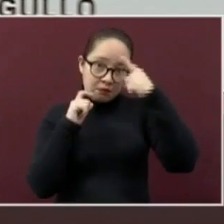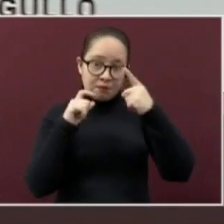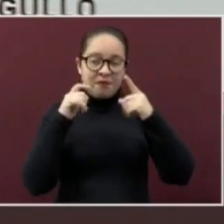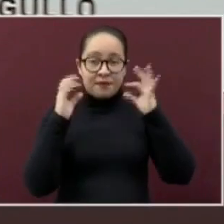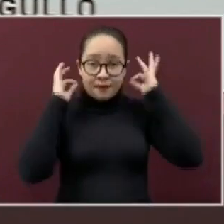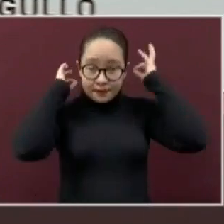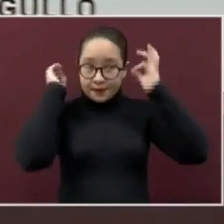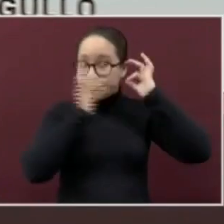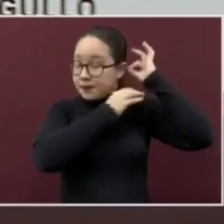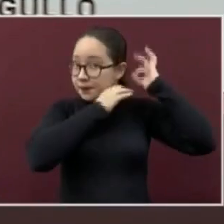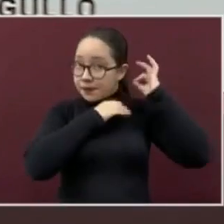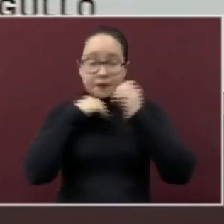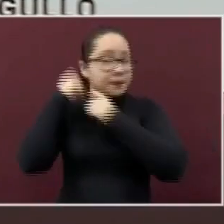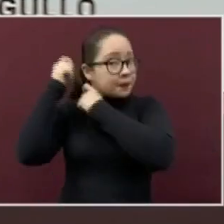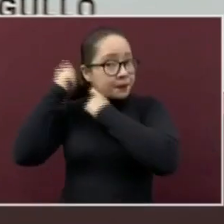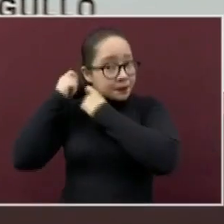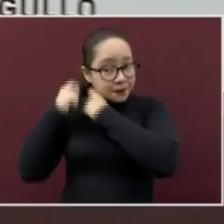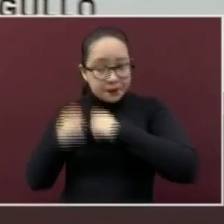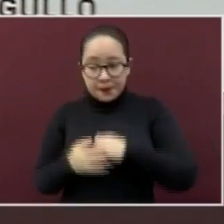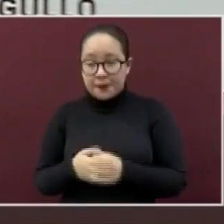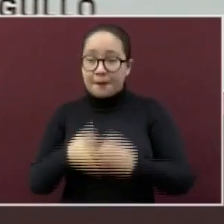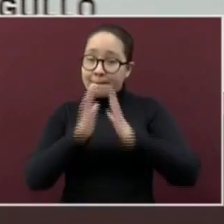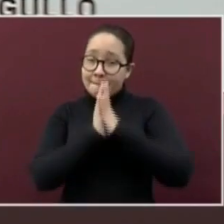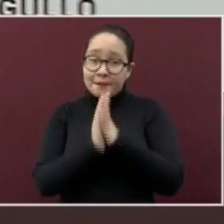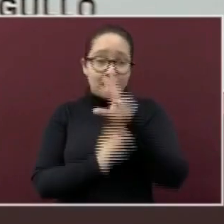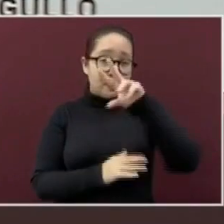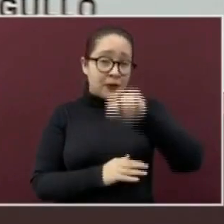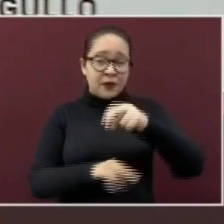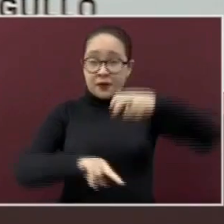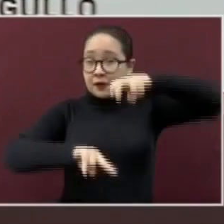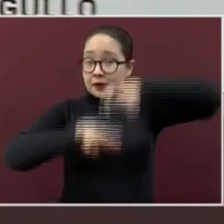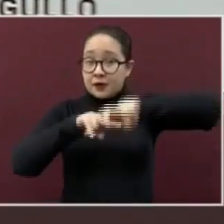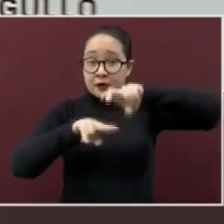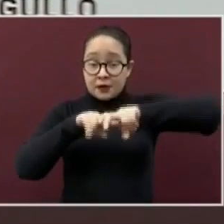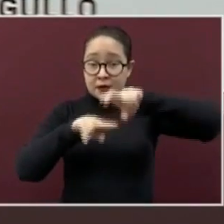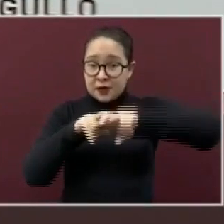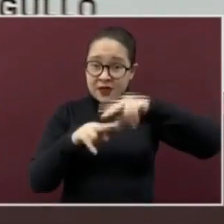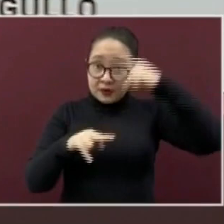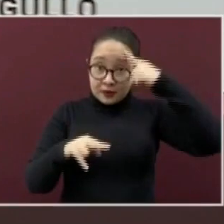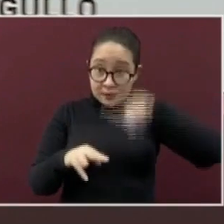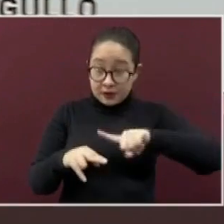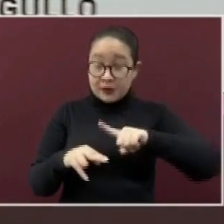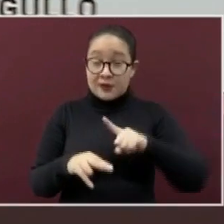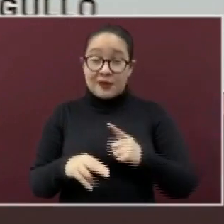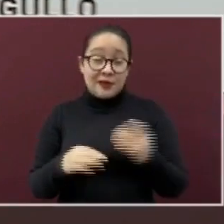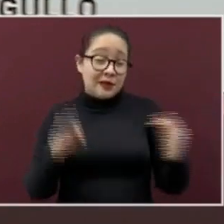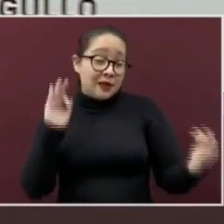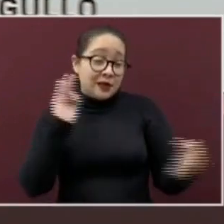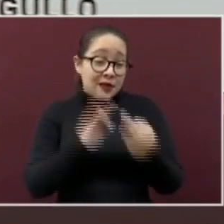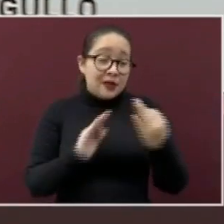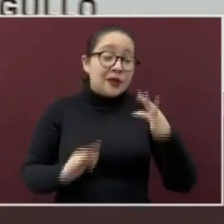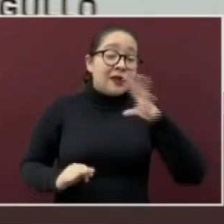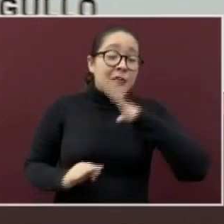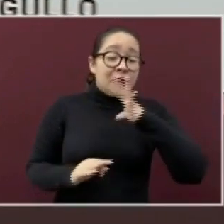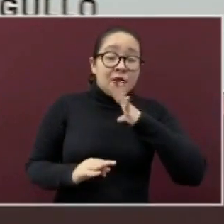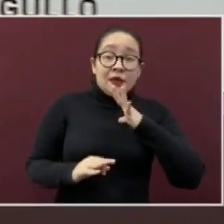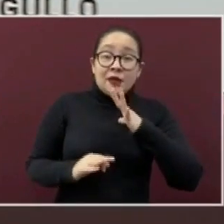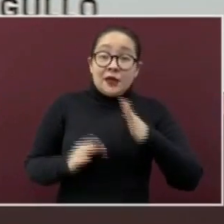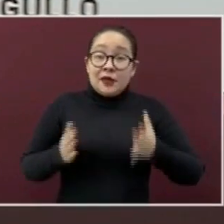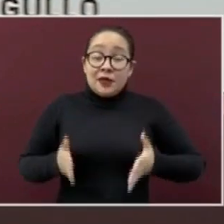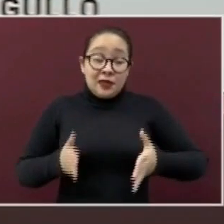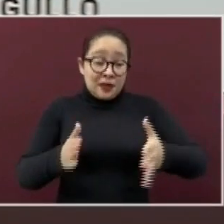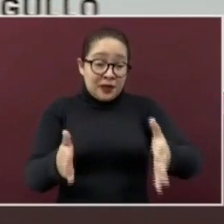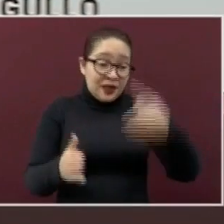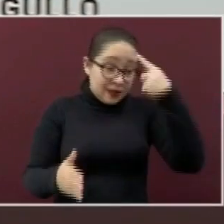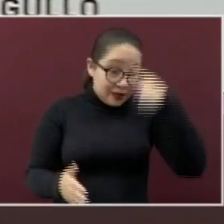En la medida de lo posible, no sentarse en las vacas donde se ubican los